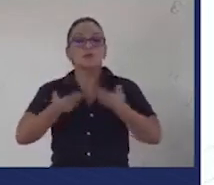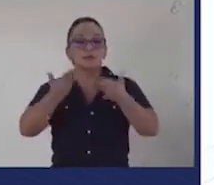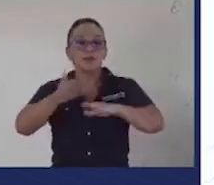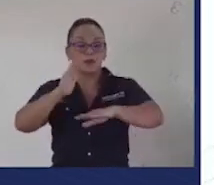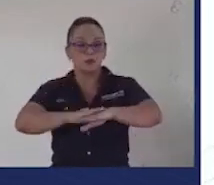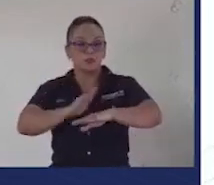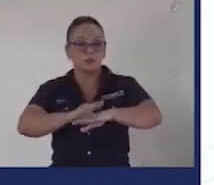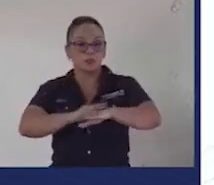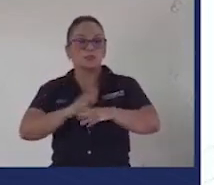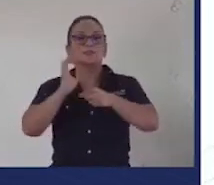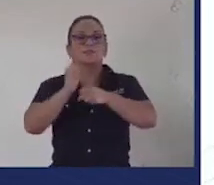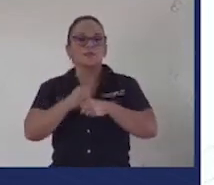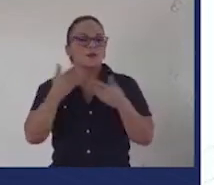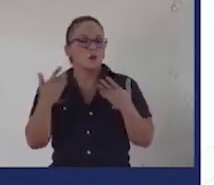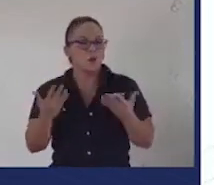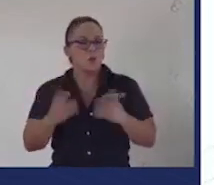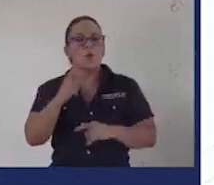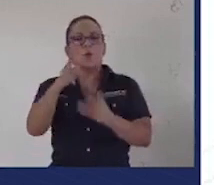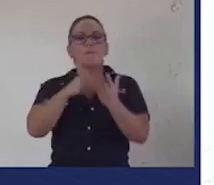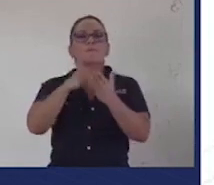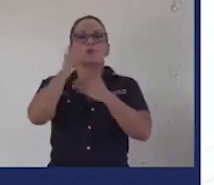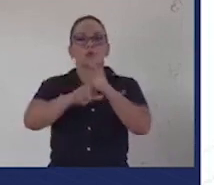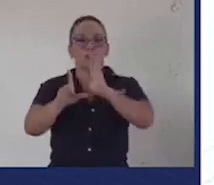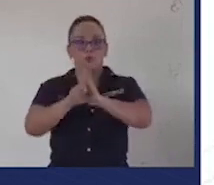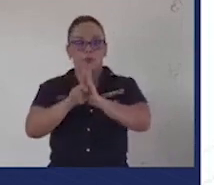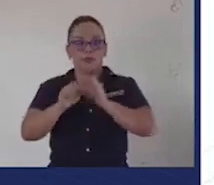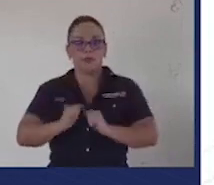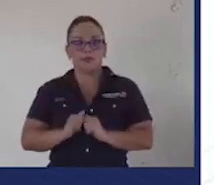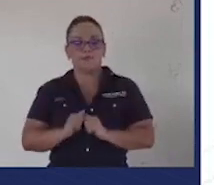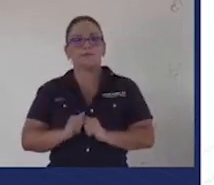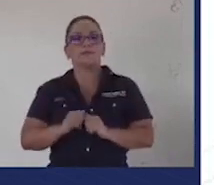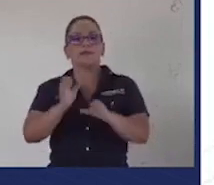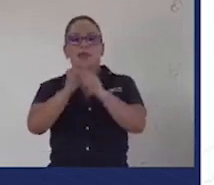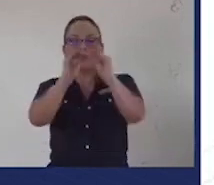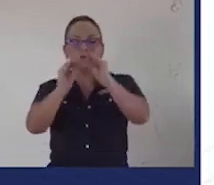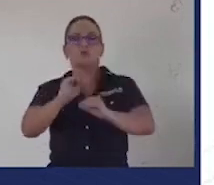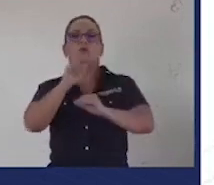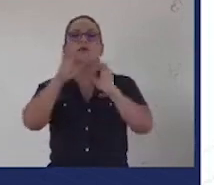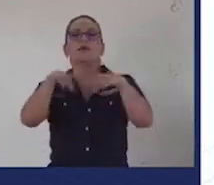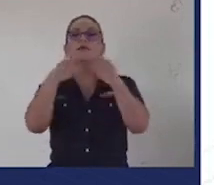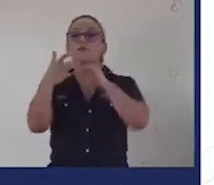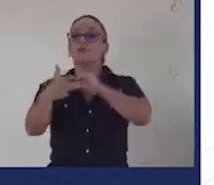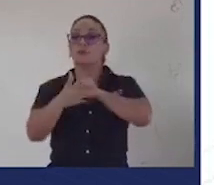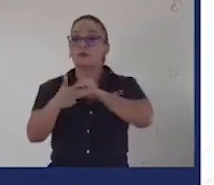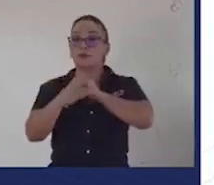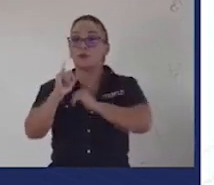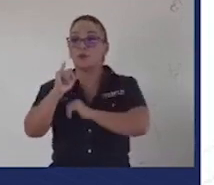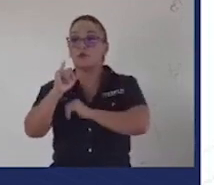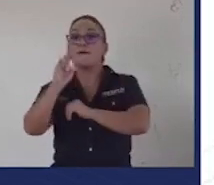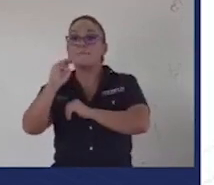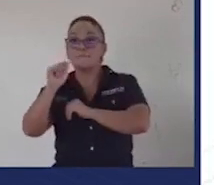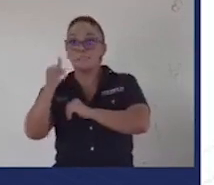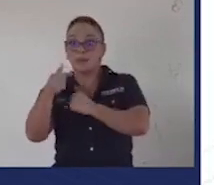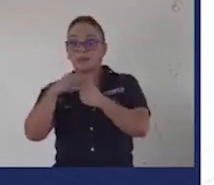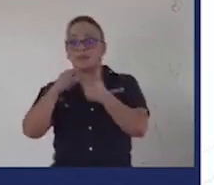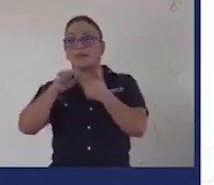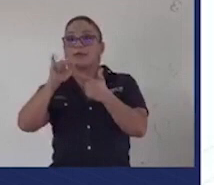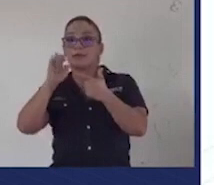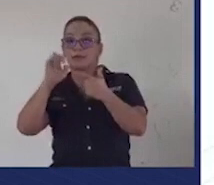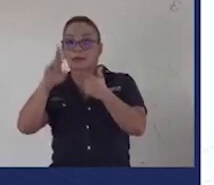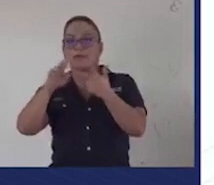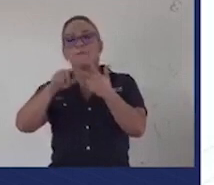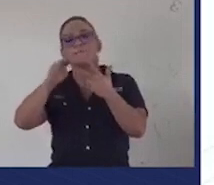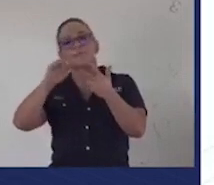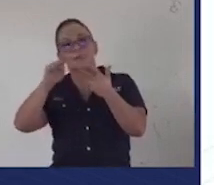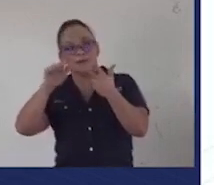se realizará mediante un proyecto de ley que elaboró el equipo técnico MAC-Inder-Minae, el cual se